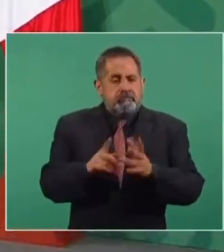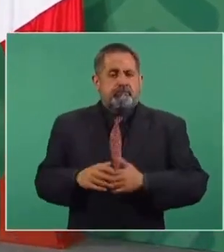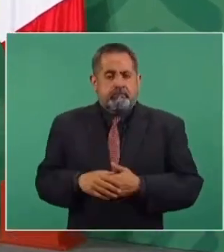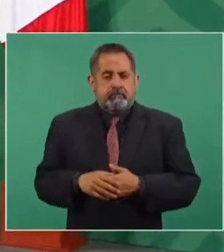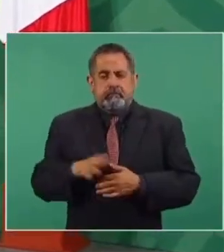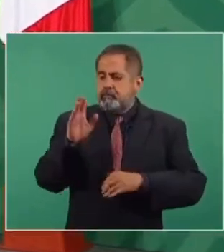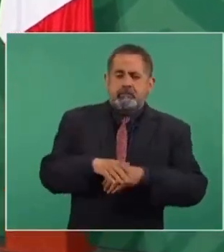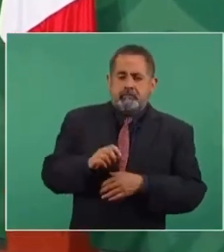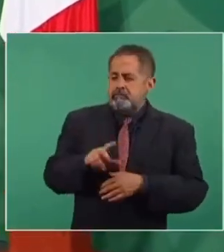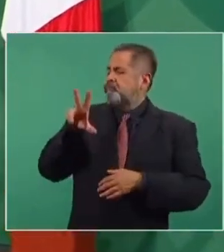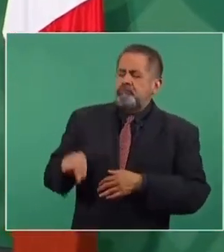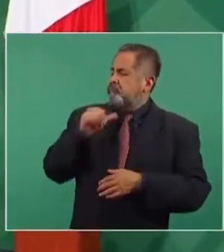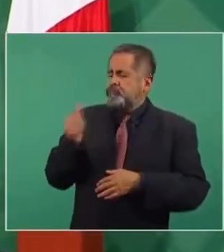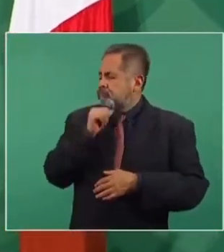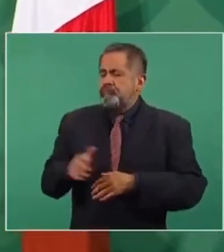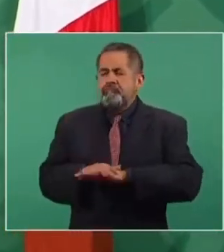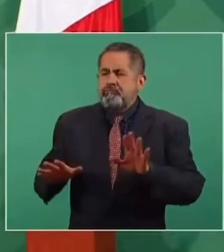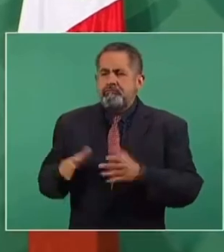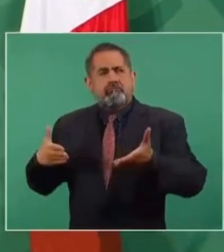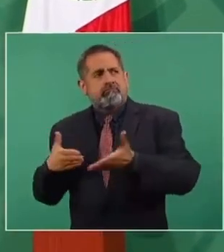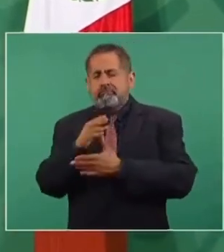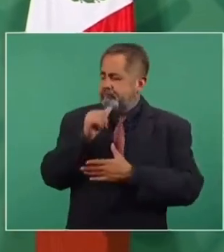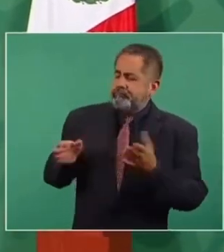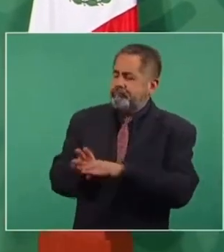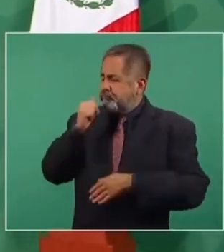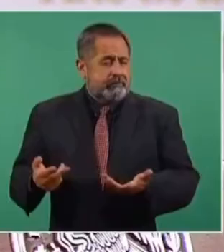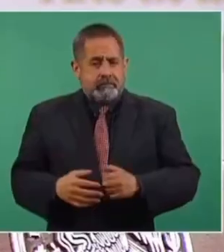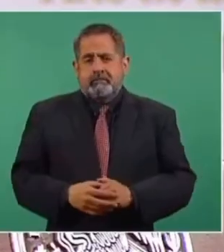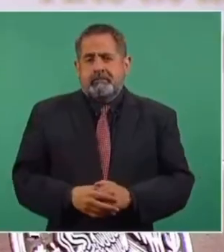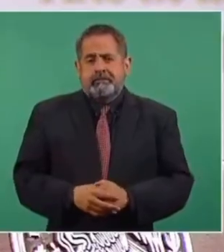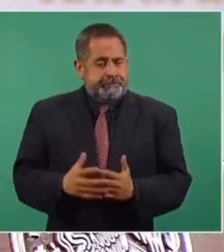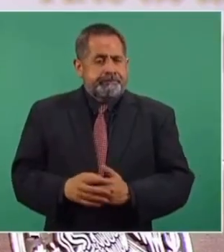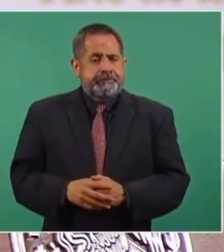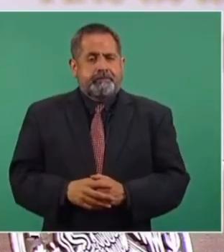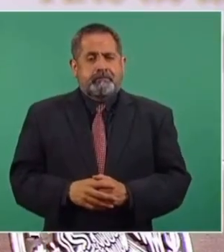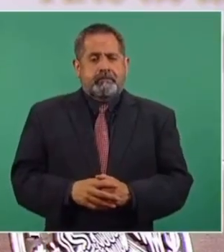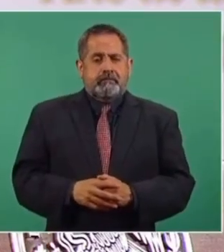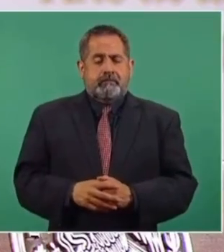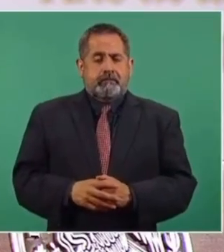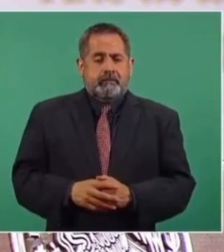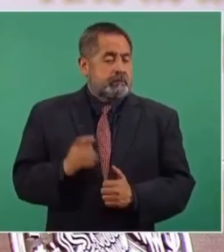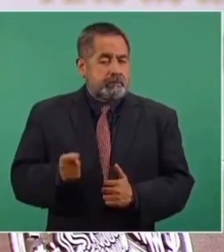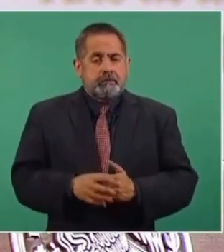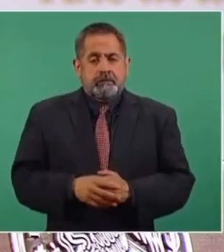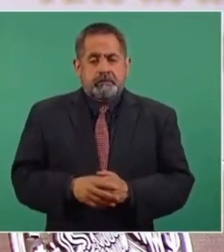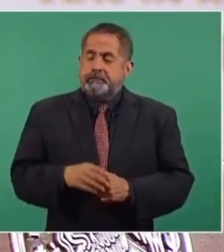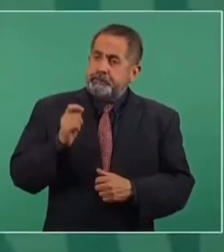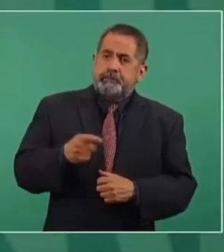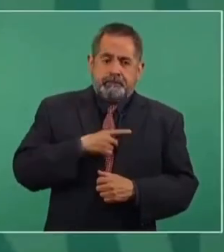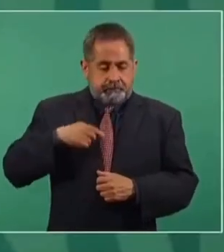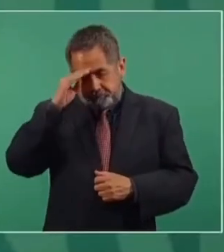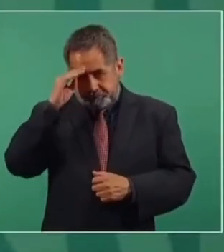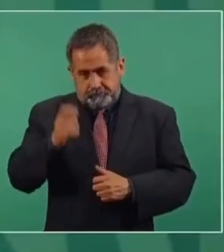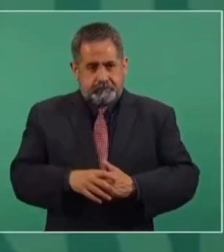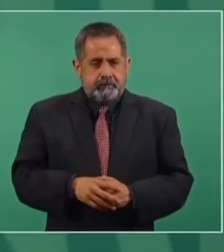No atablarlas a decir no necesitamos o no vamos a dejar pasar o no queremos a los migrantes. Entonces, hay que